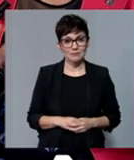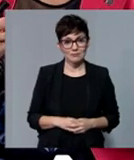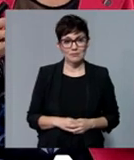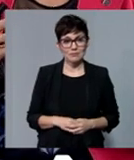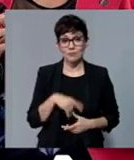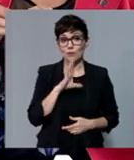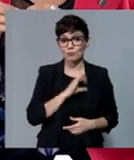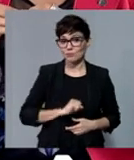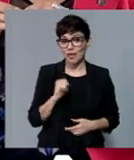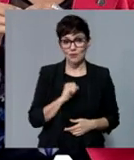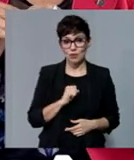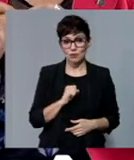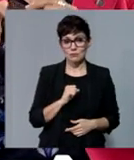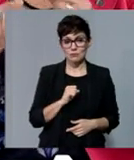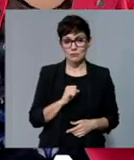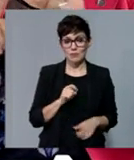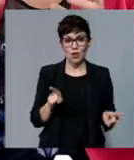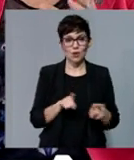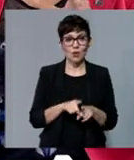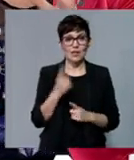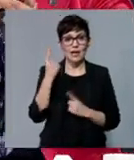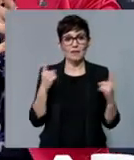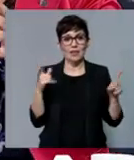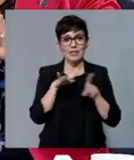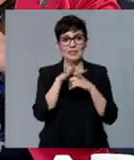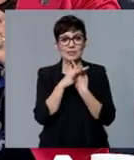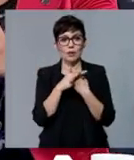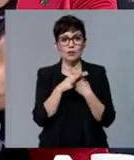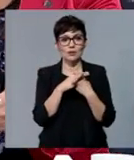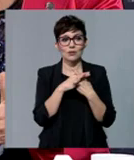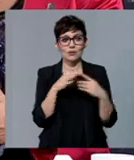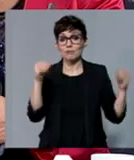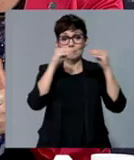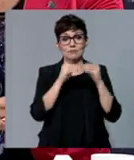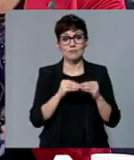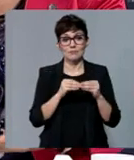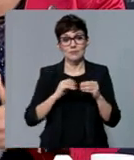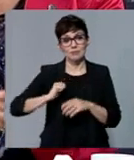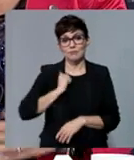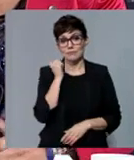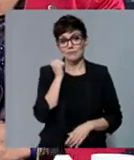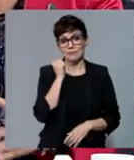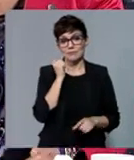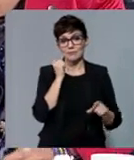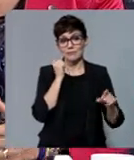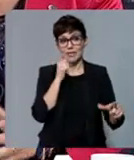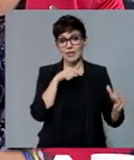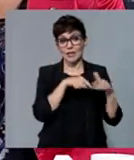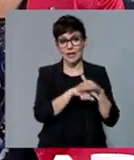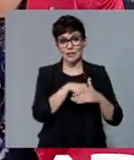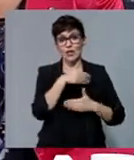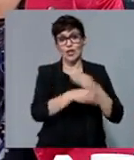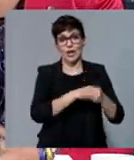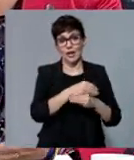realmente fantástico. Ha sido un momento, como digo yo, a veces en la vida las cosas se encuadran y esta ha sido una de ellas en que, bueno, ya se estaba tramitando que nos